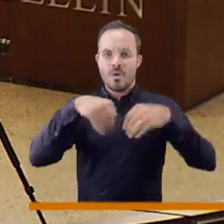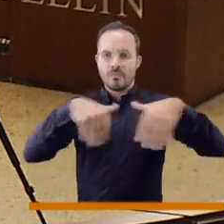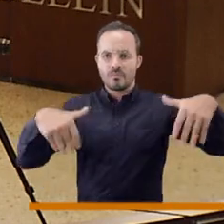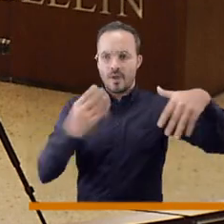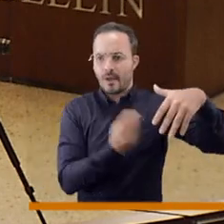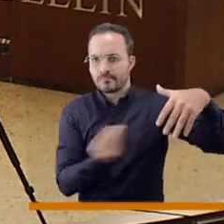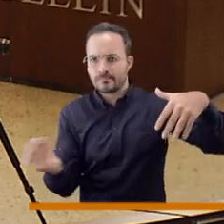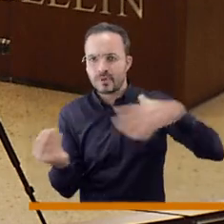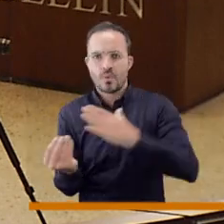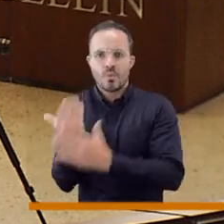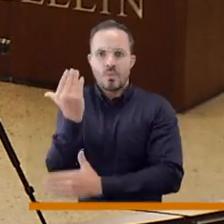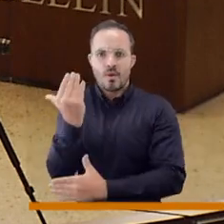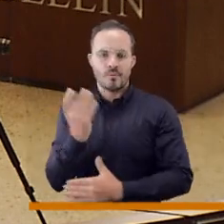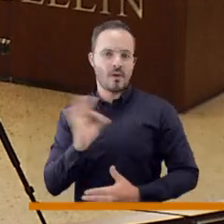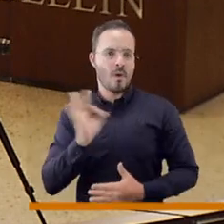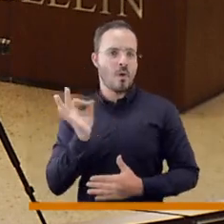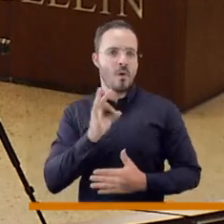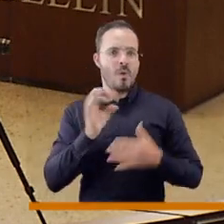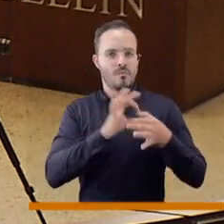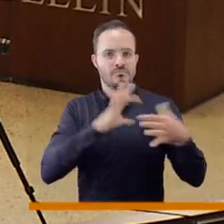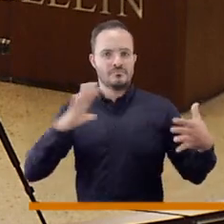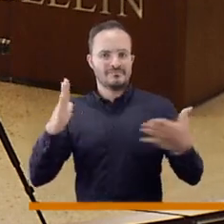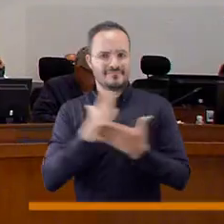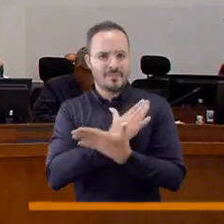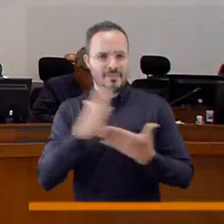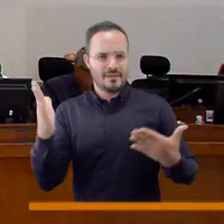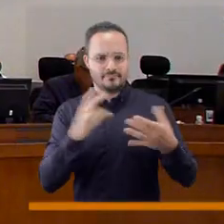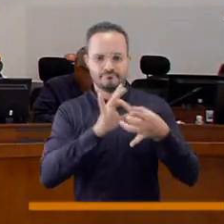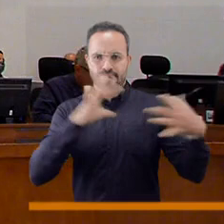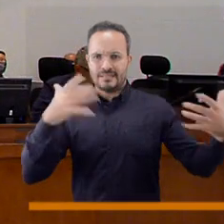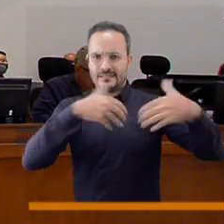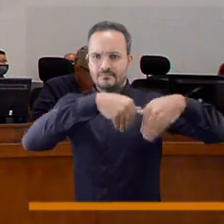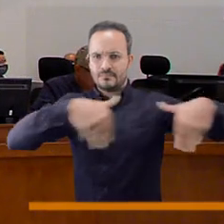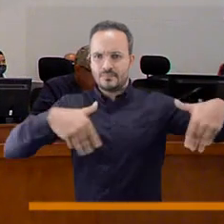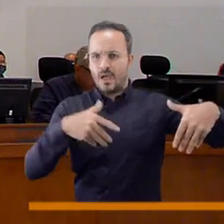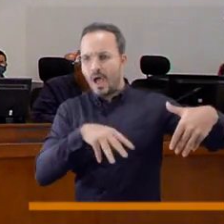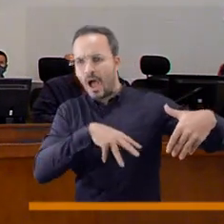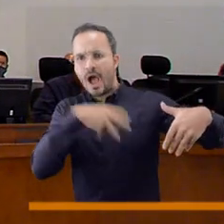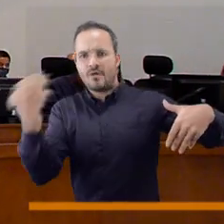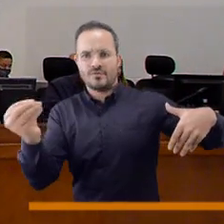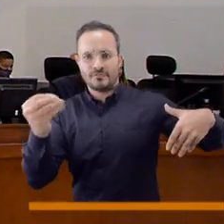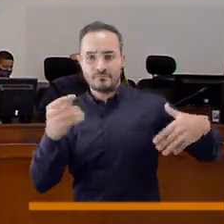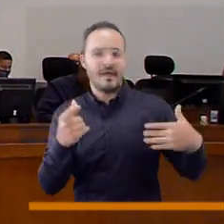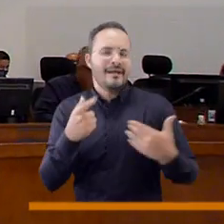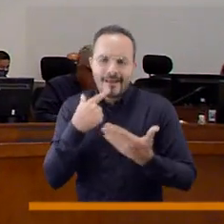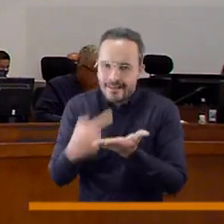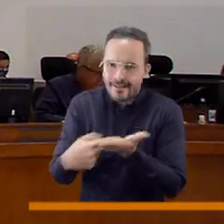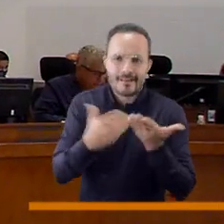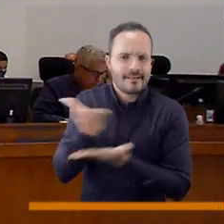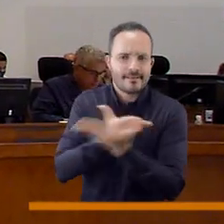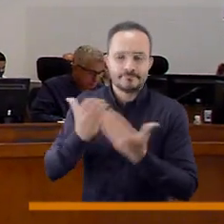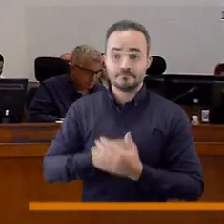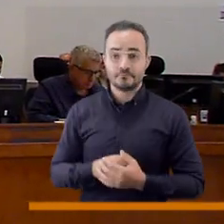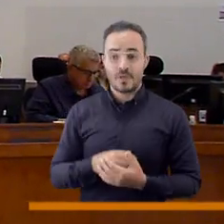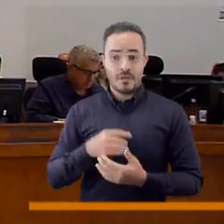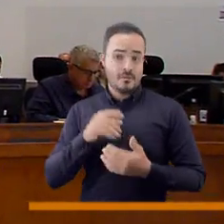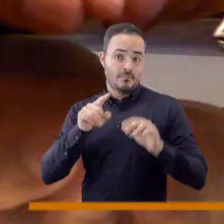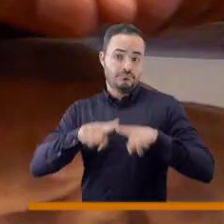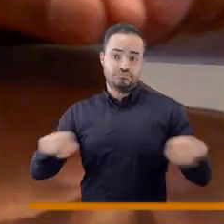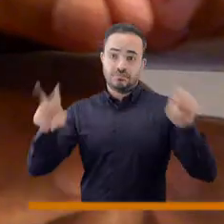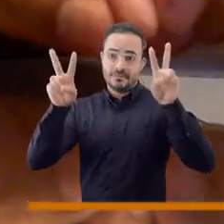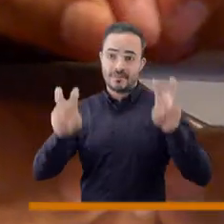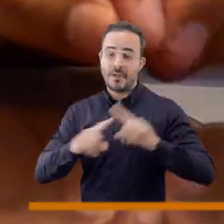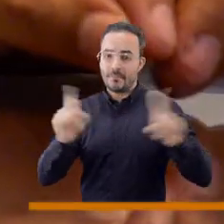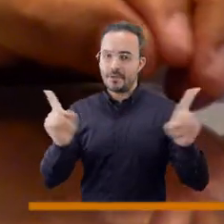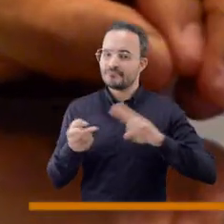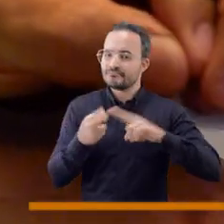en la parte central o descentralizada del municipio. Es una comisión de temas muy diversos, pero ligados al Plan de